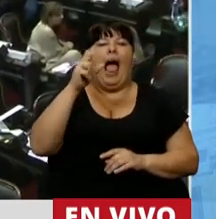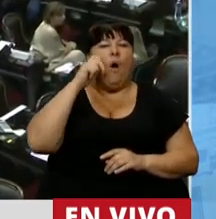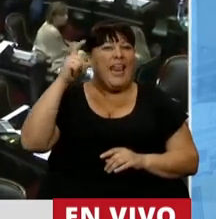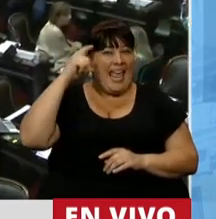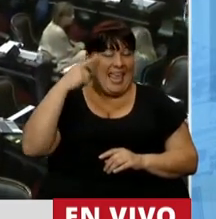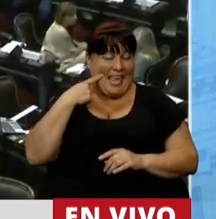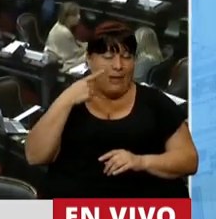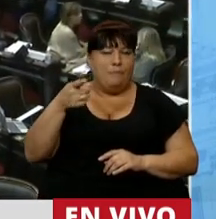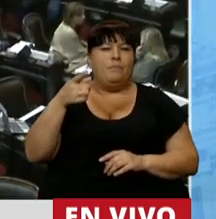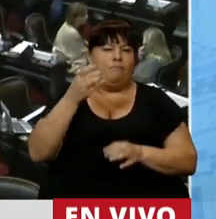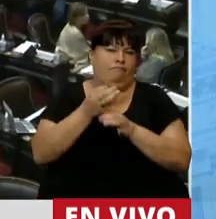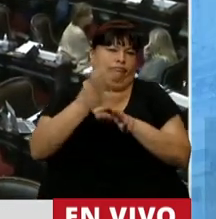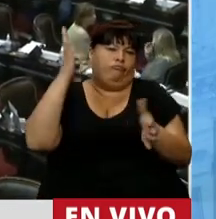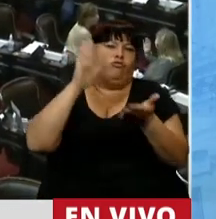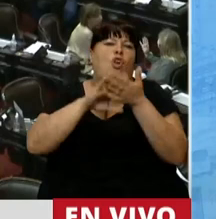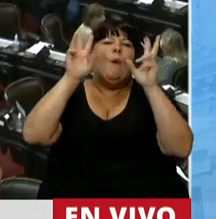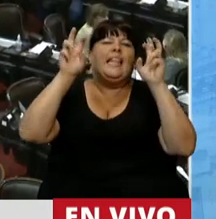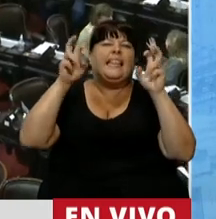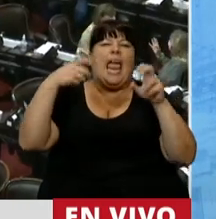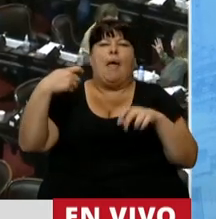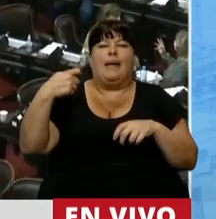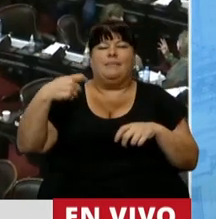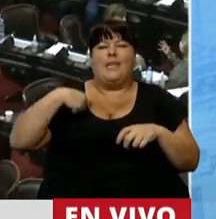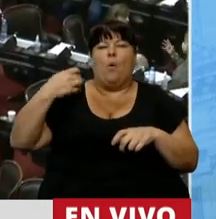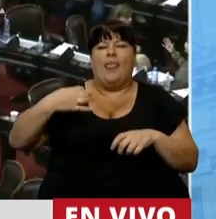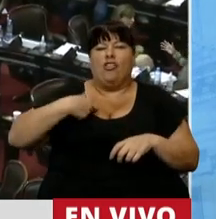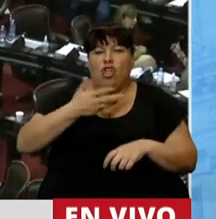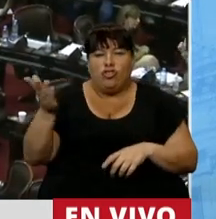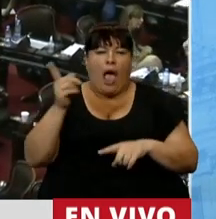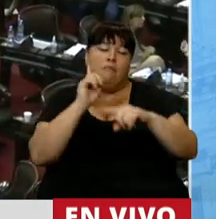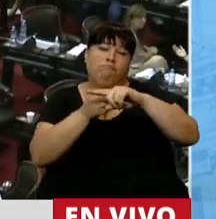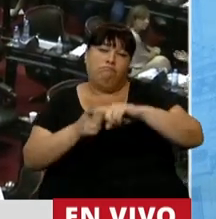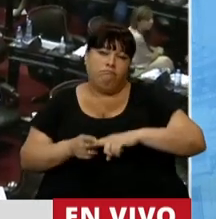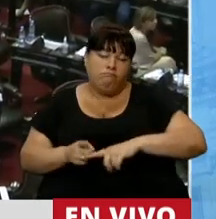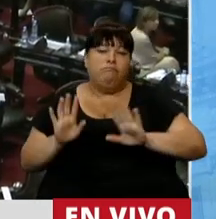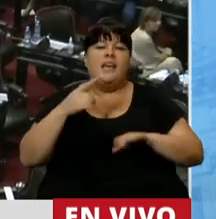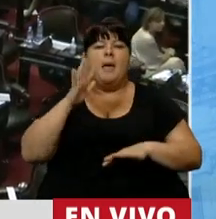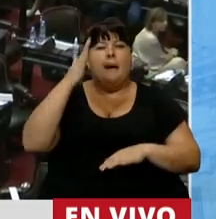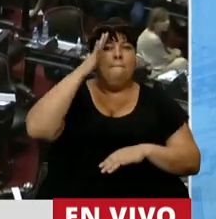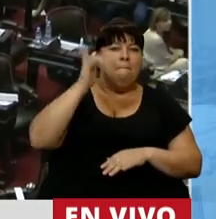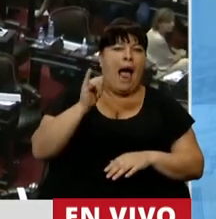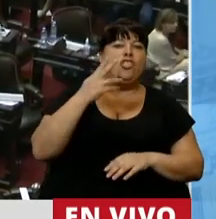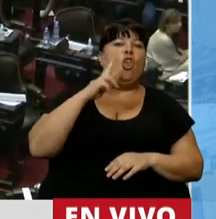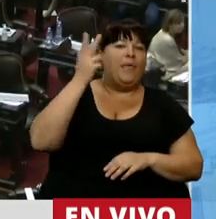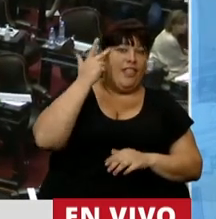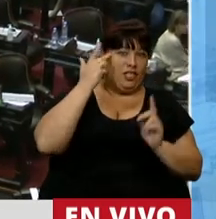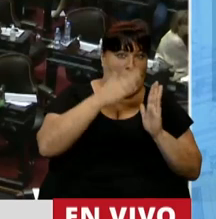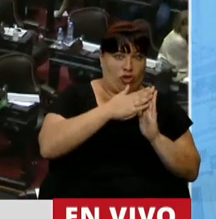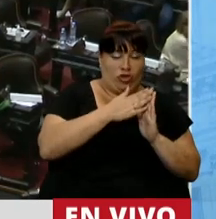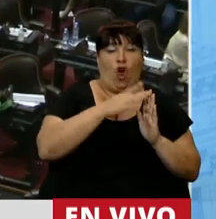experto en materia de seguridad social, calcula, señor Presidente, que entre marzo del 18,